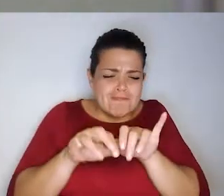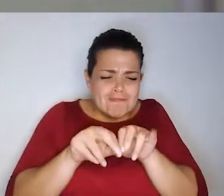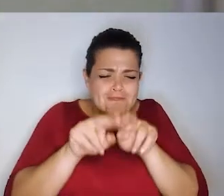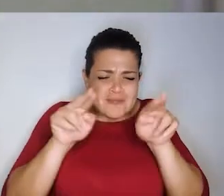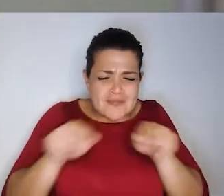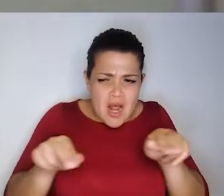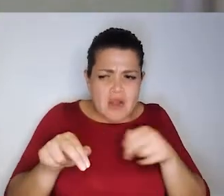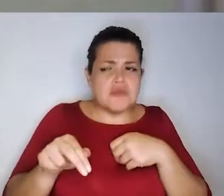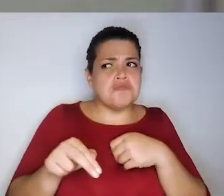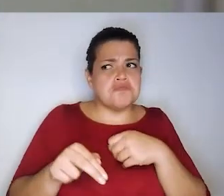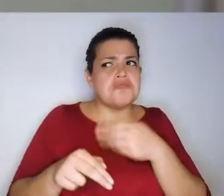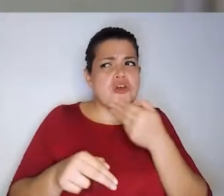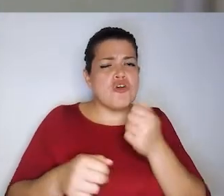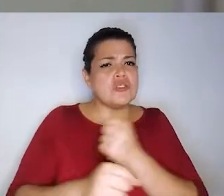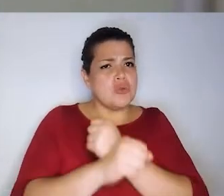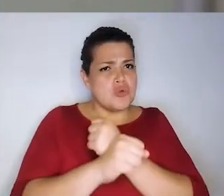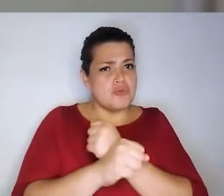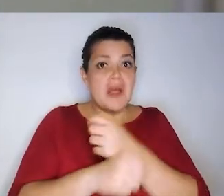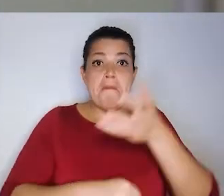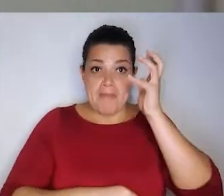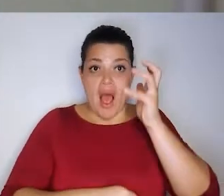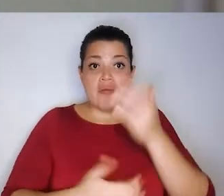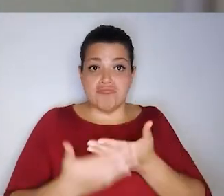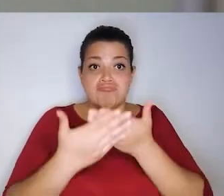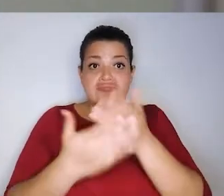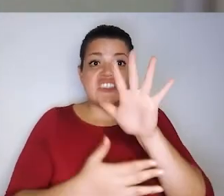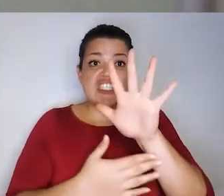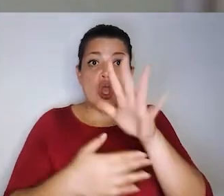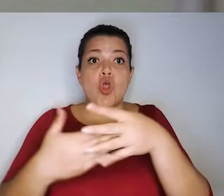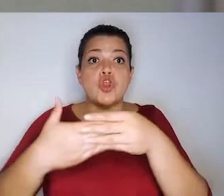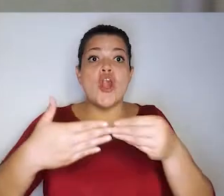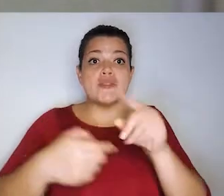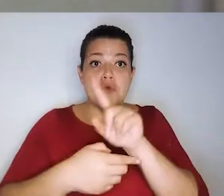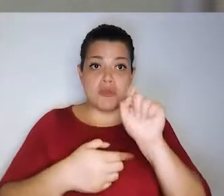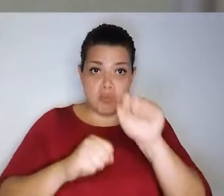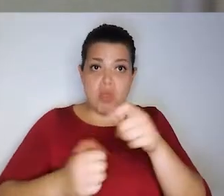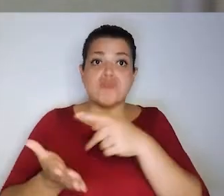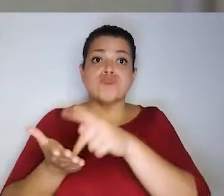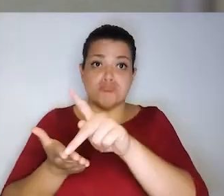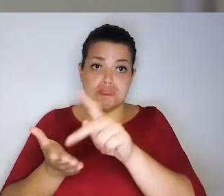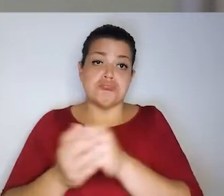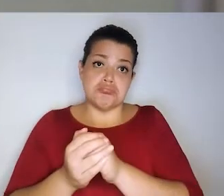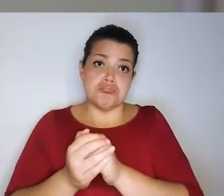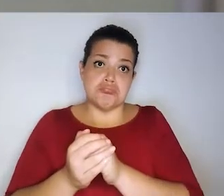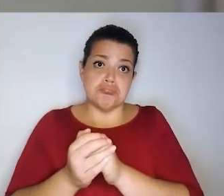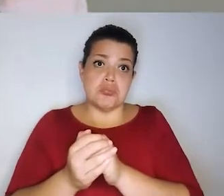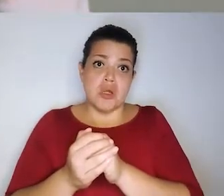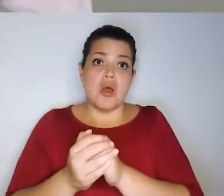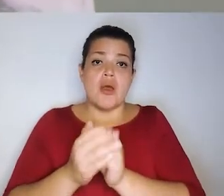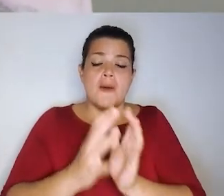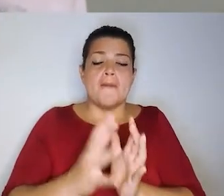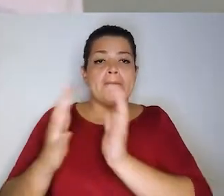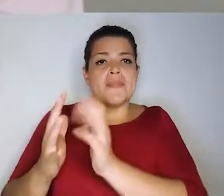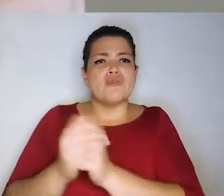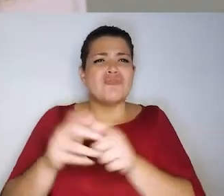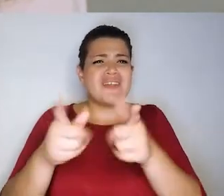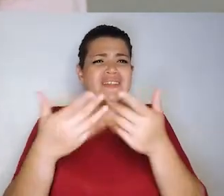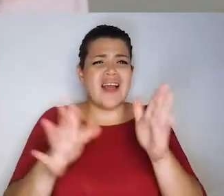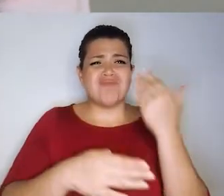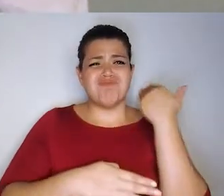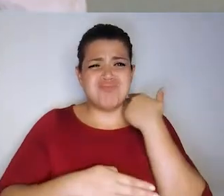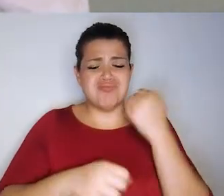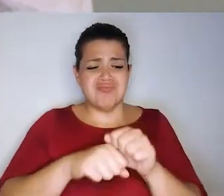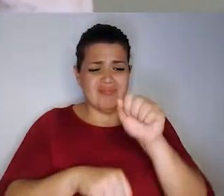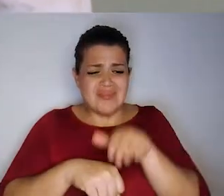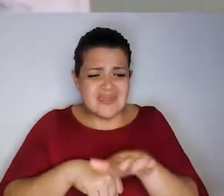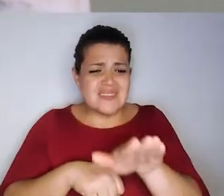En Backcredomatic le ofrecemos esta opción desde cinco dólares al mes. Si brindó sus